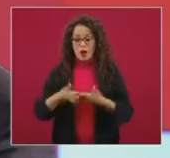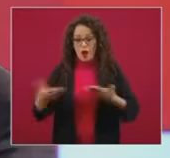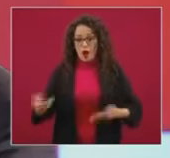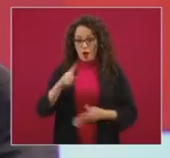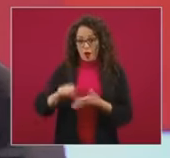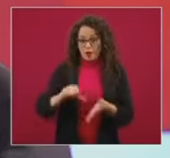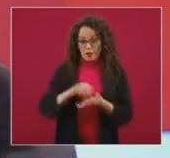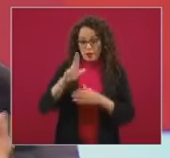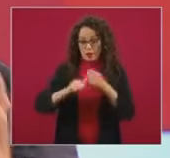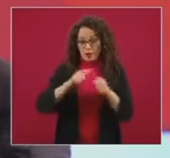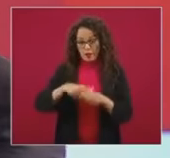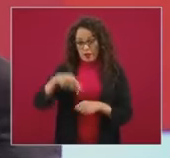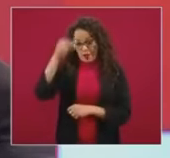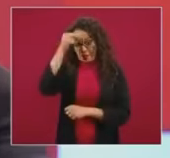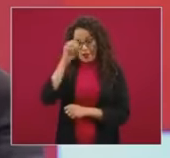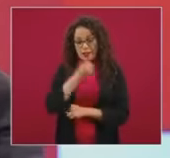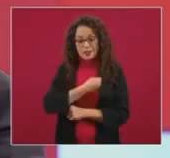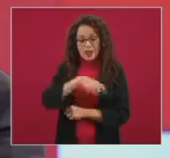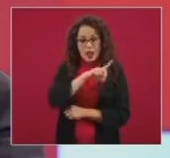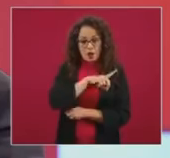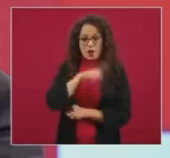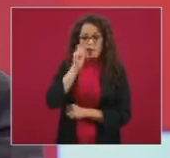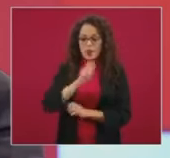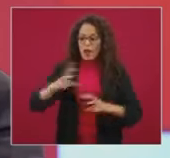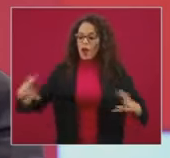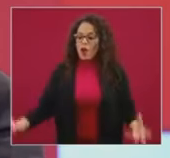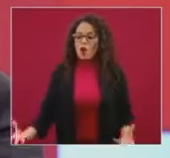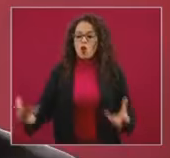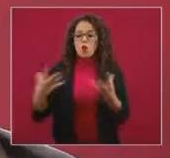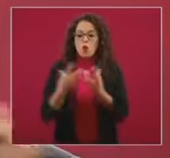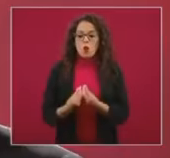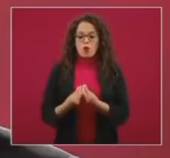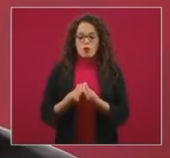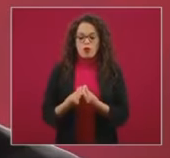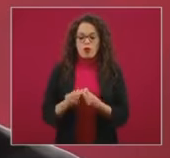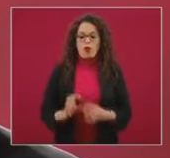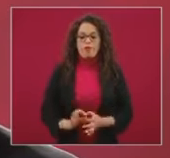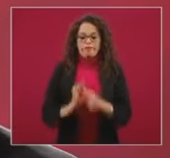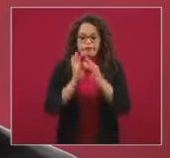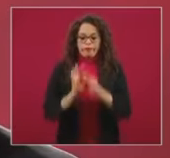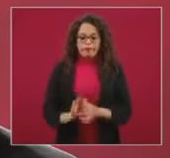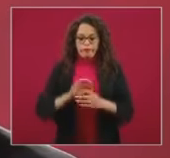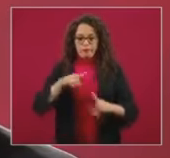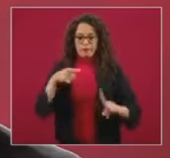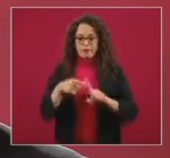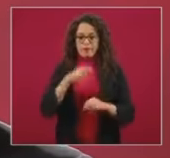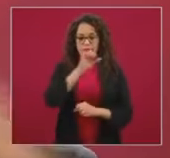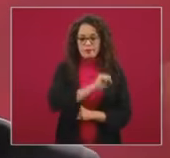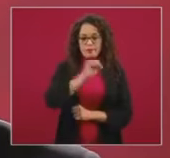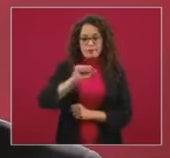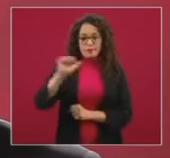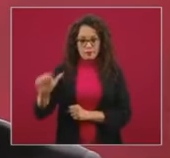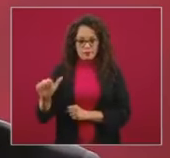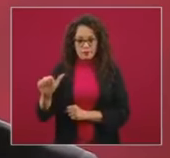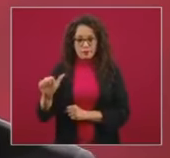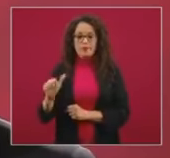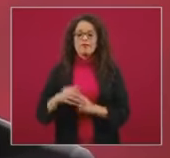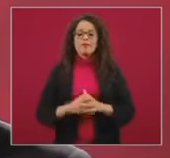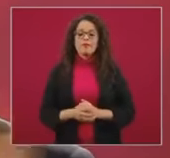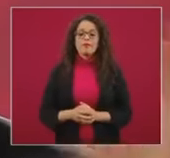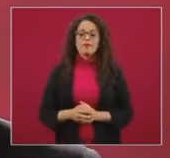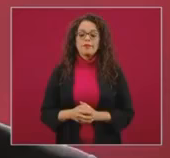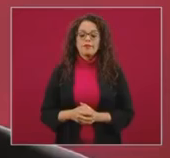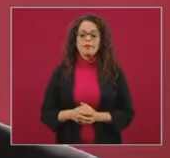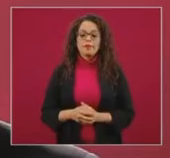Inteligencia en Salud es la integración del sistema de información al interior del sistema de salud, su vinculación con